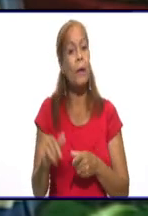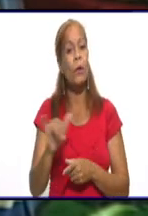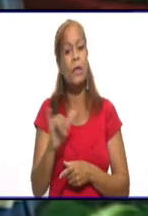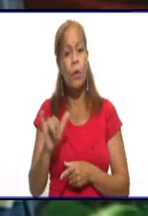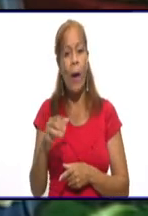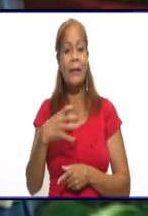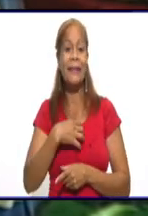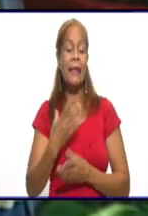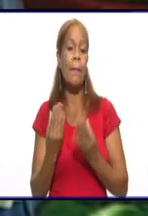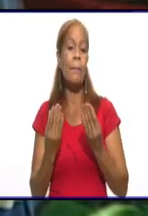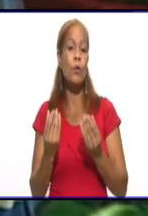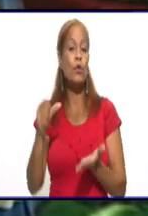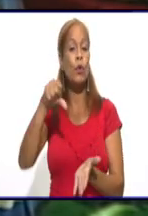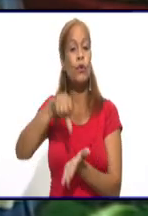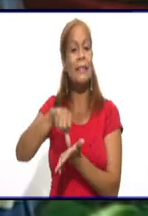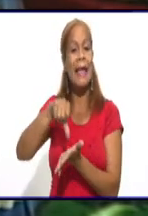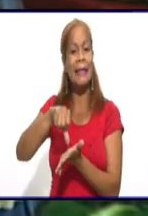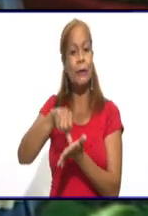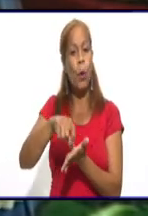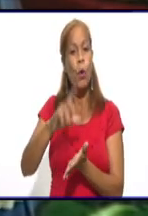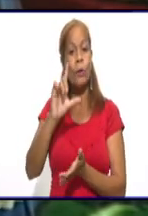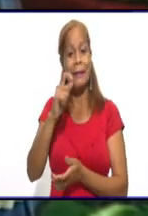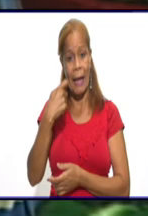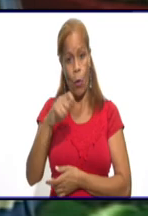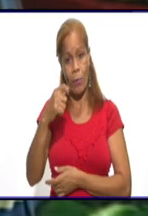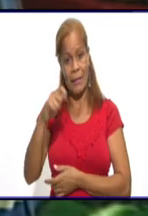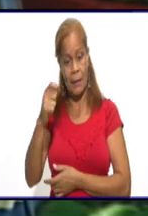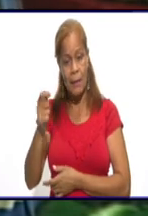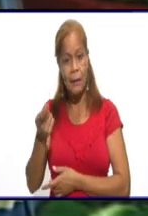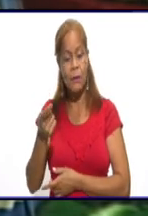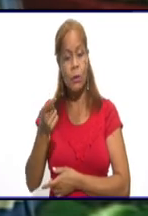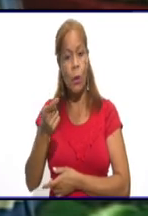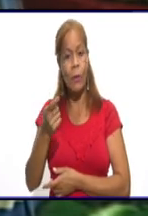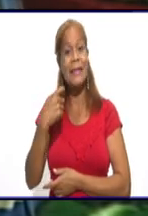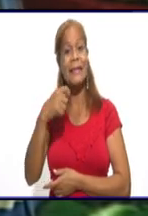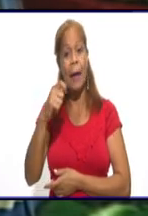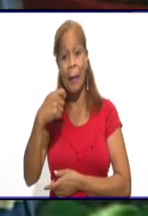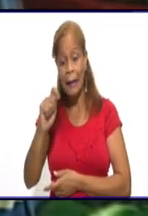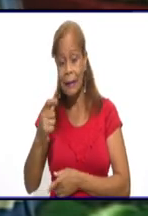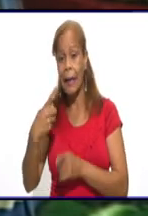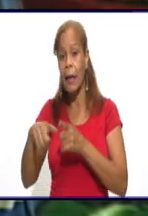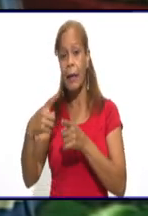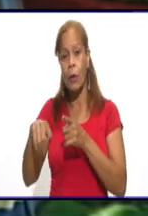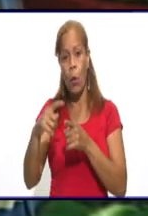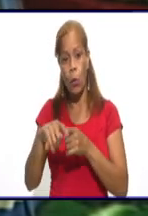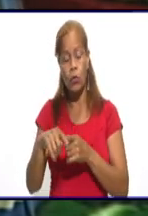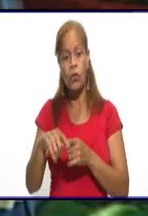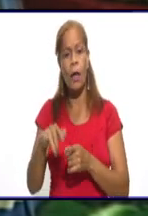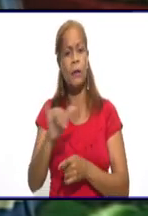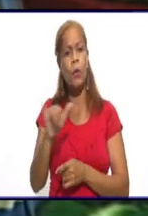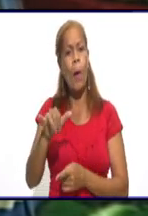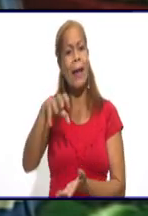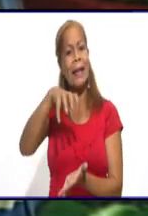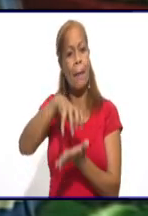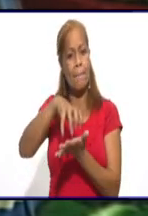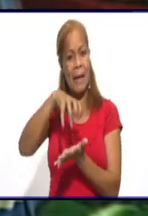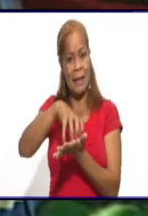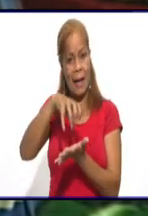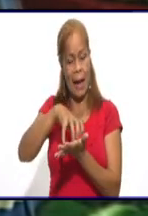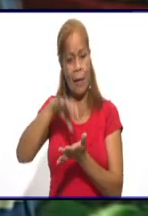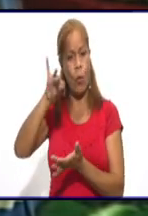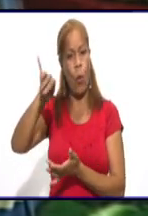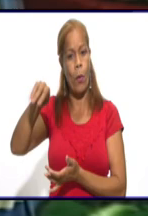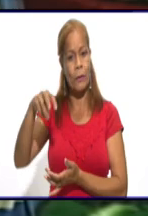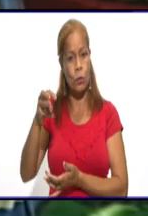centros de comercialización de productos, esa zona de ahí del mercado de Jesús